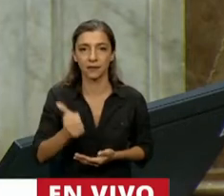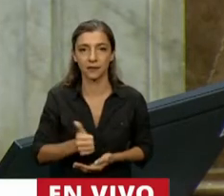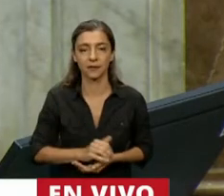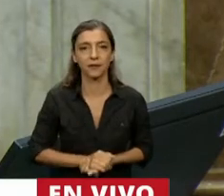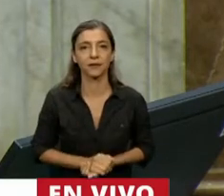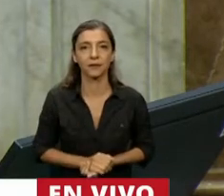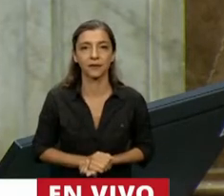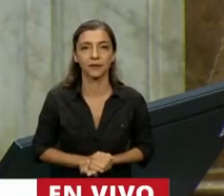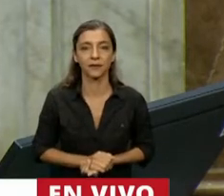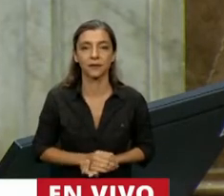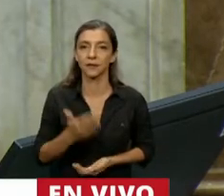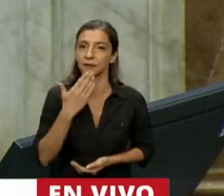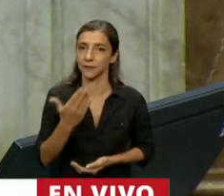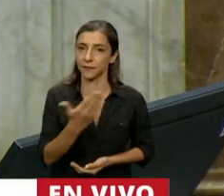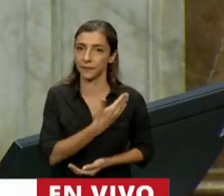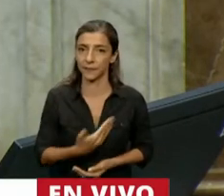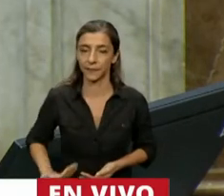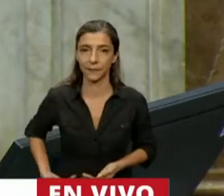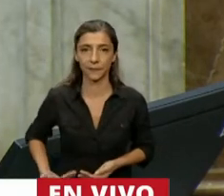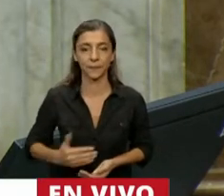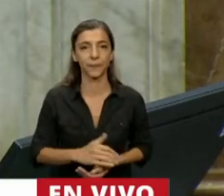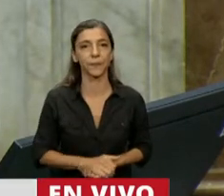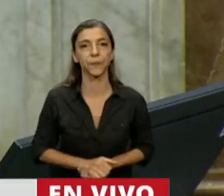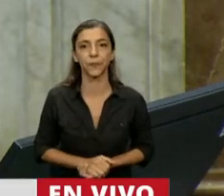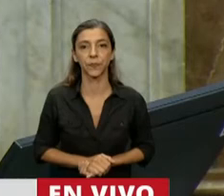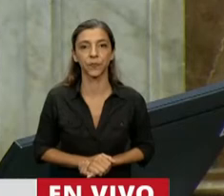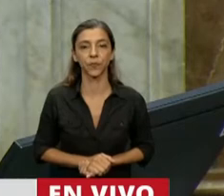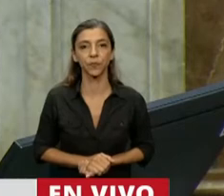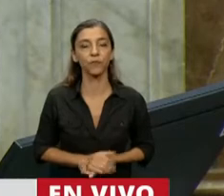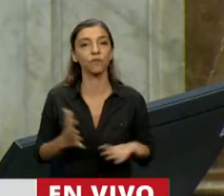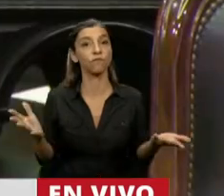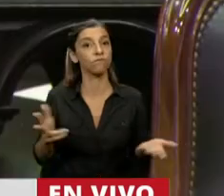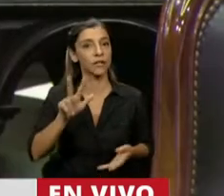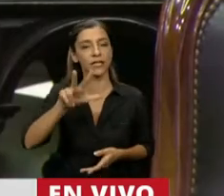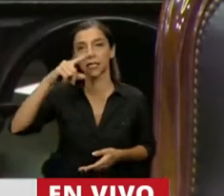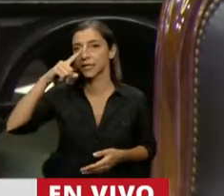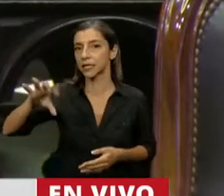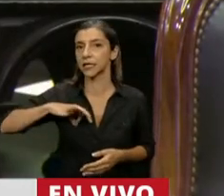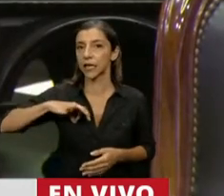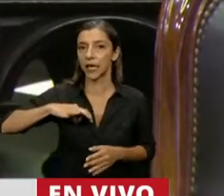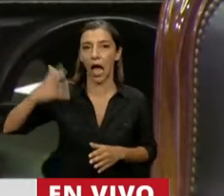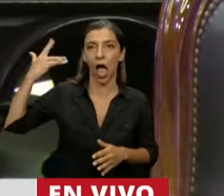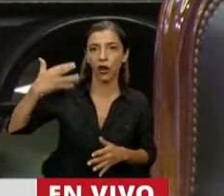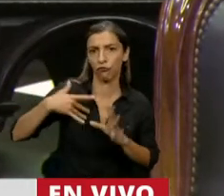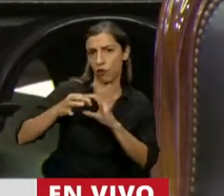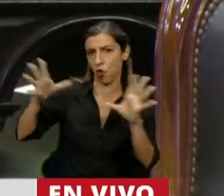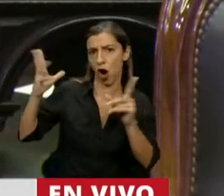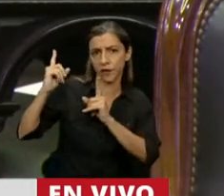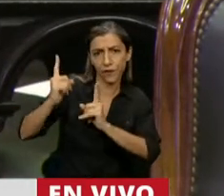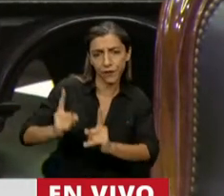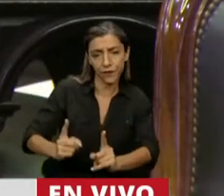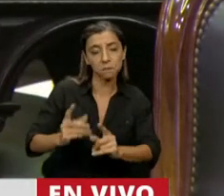Gracias, señor Presidente. En 37 años de democracia no ha habido